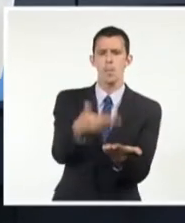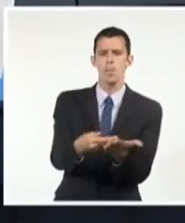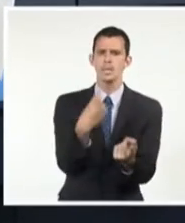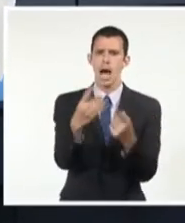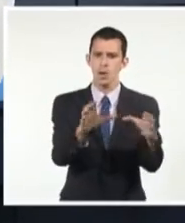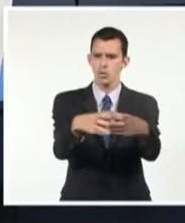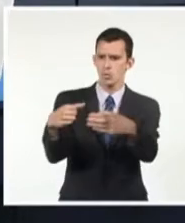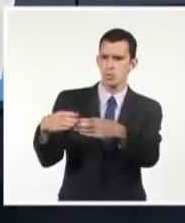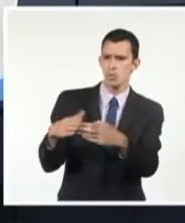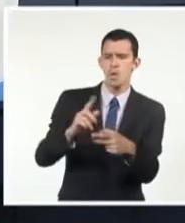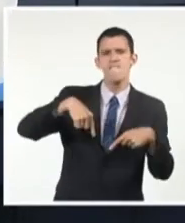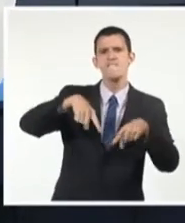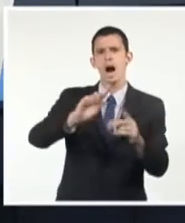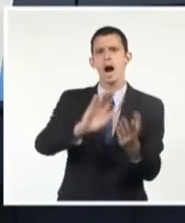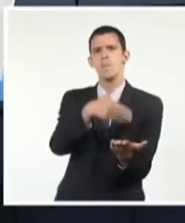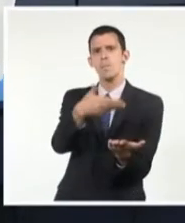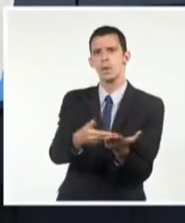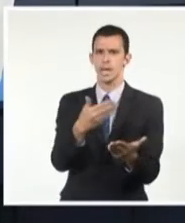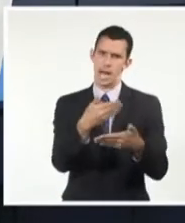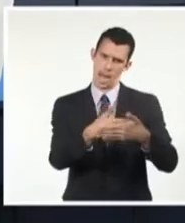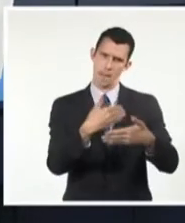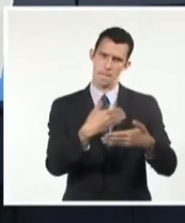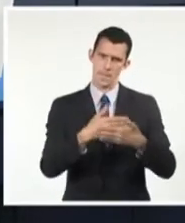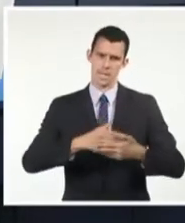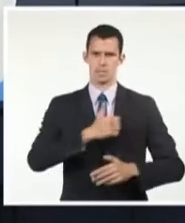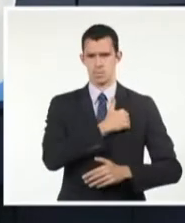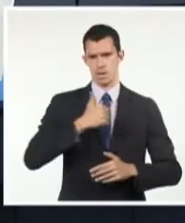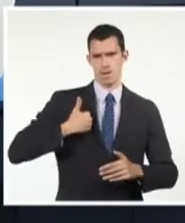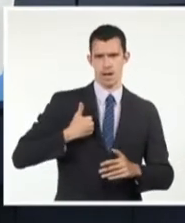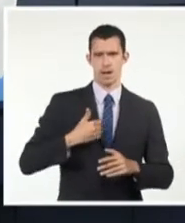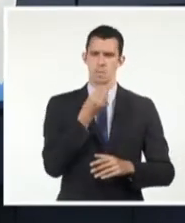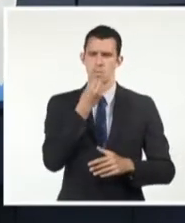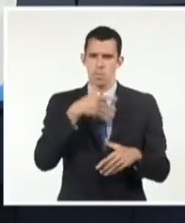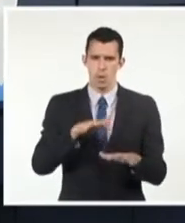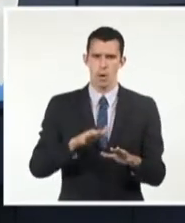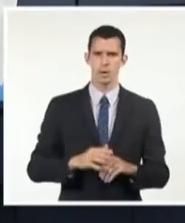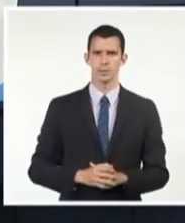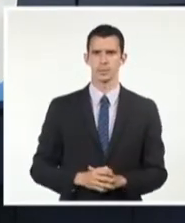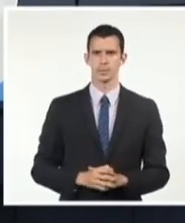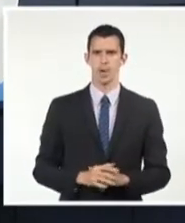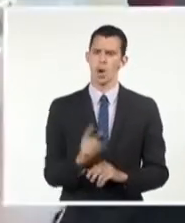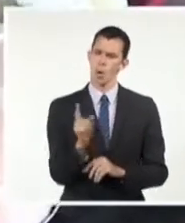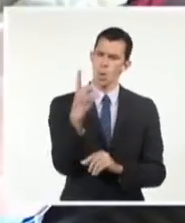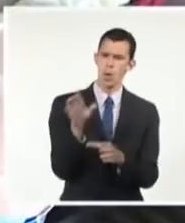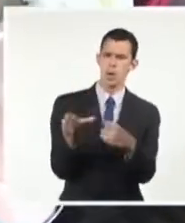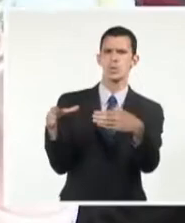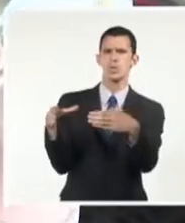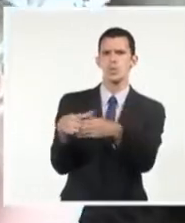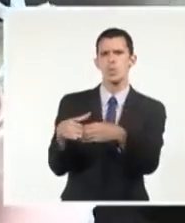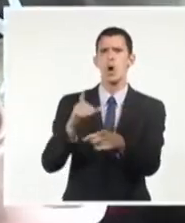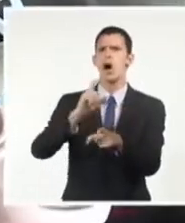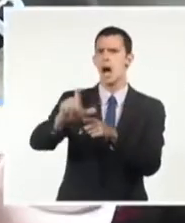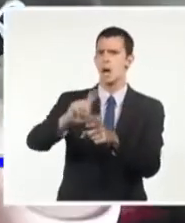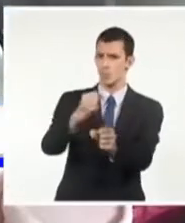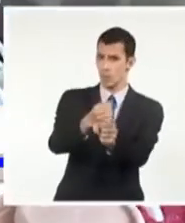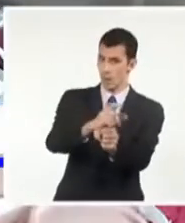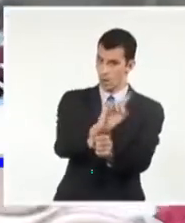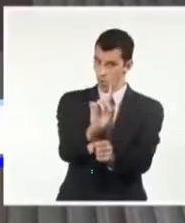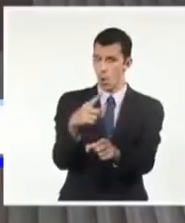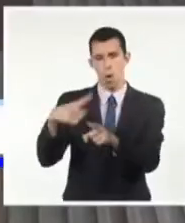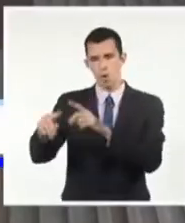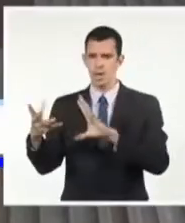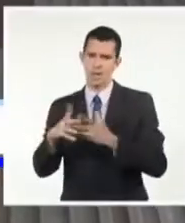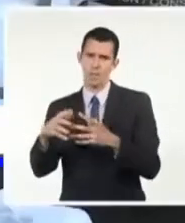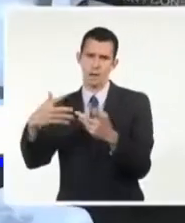106 son micro, pequeñas y medianas empresas privadas y una es una cooperativa no agropecuaria. Con esta decisión ya